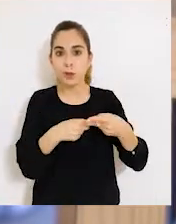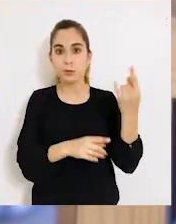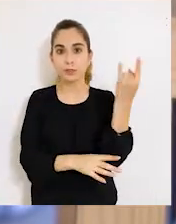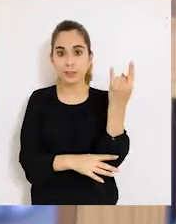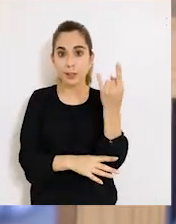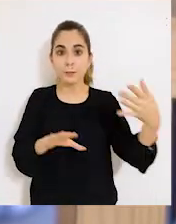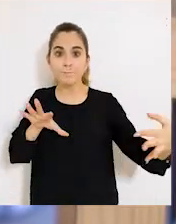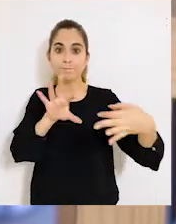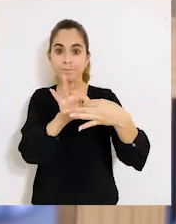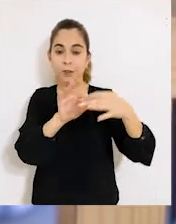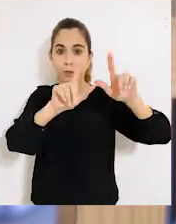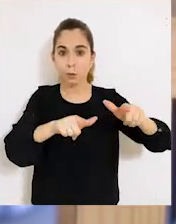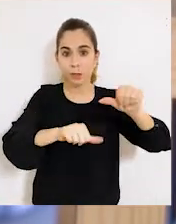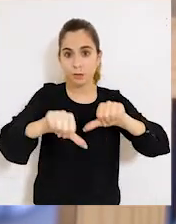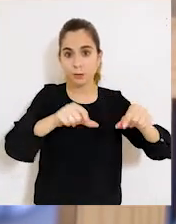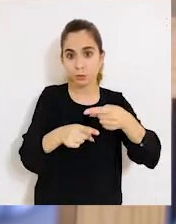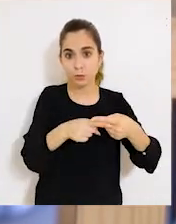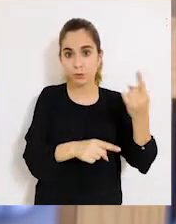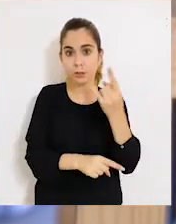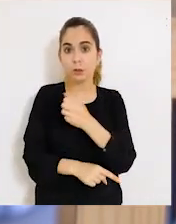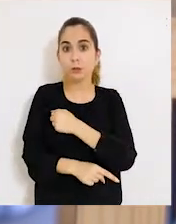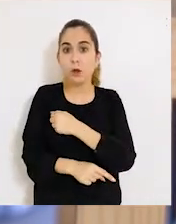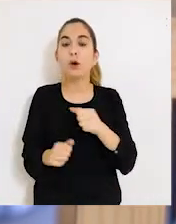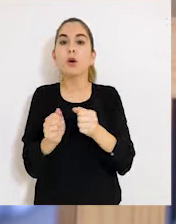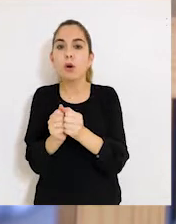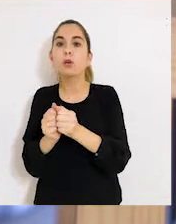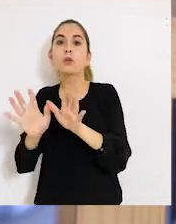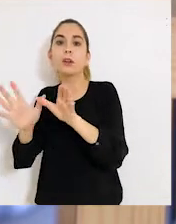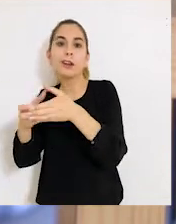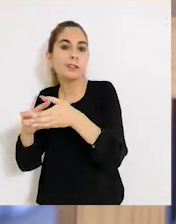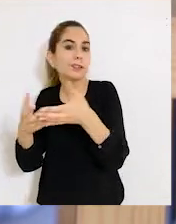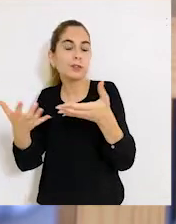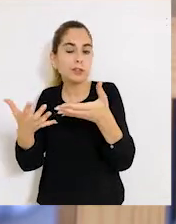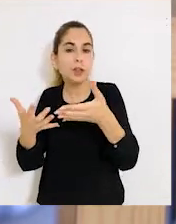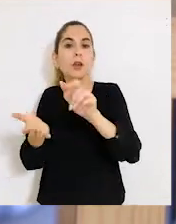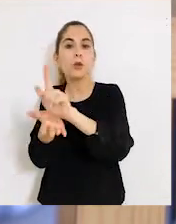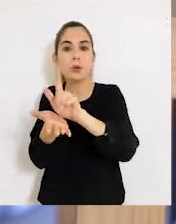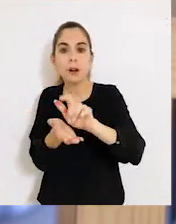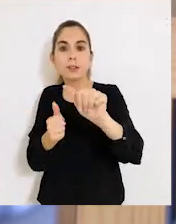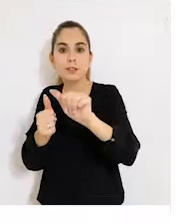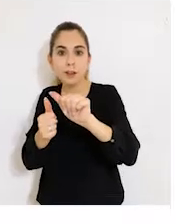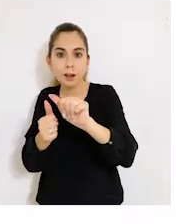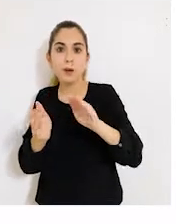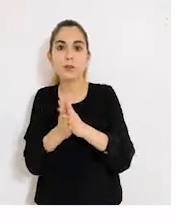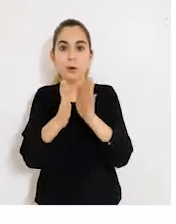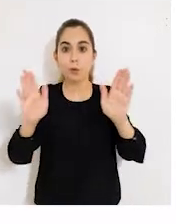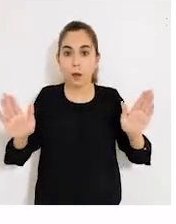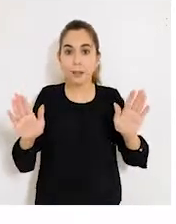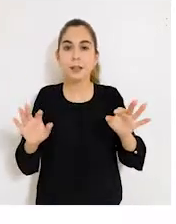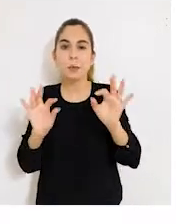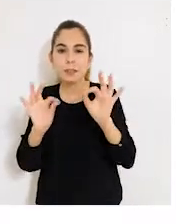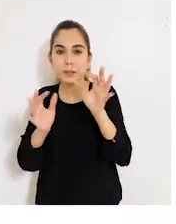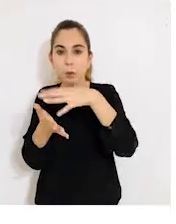vincula a la Facultad de Ciencias Sociales de la Universidad Católica con organizaciones en territorios aledaños al Campo San Joaquín, principalmente